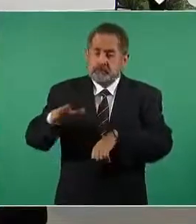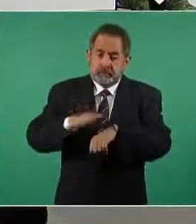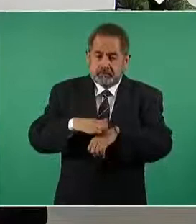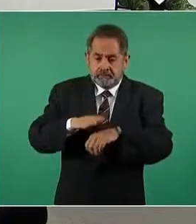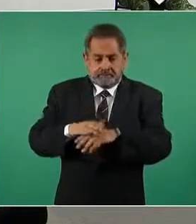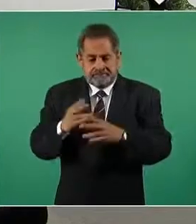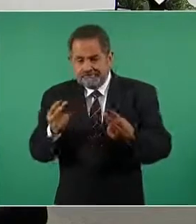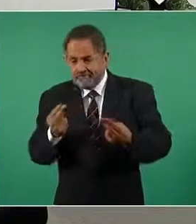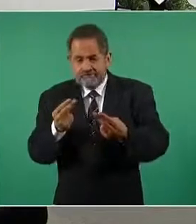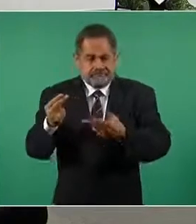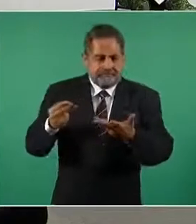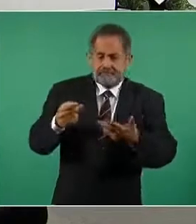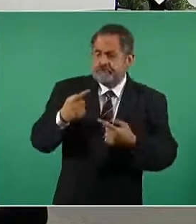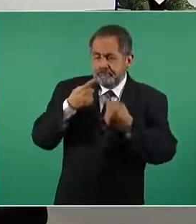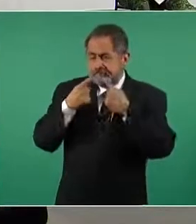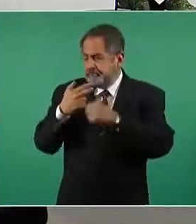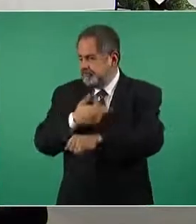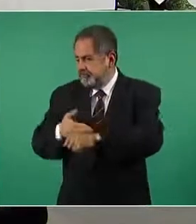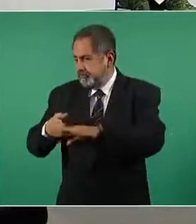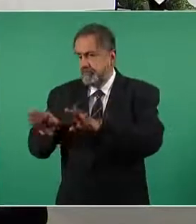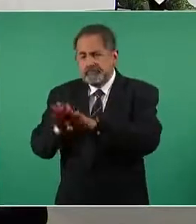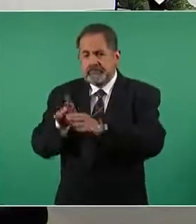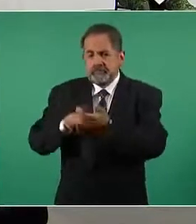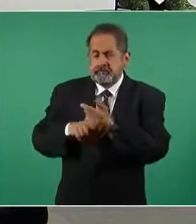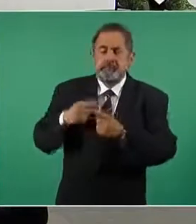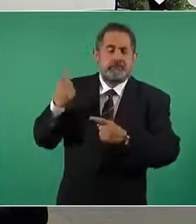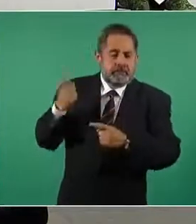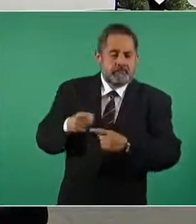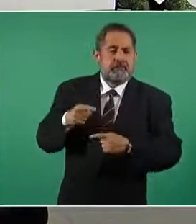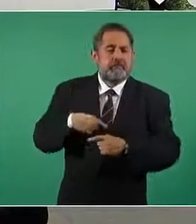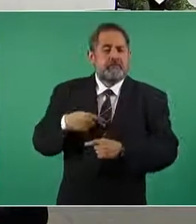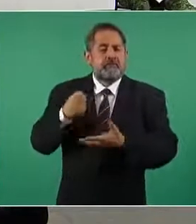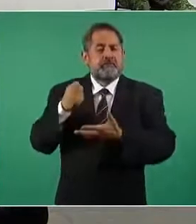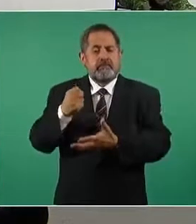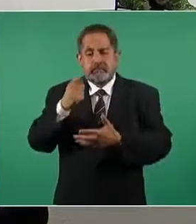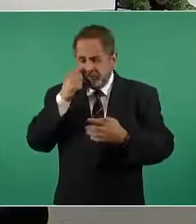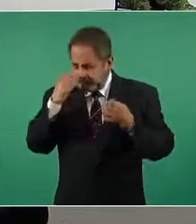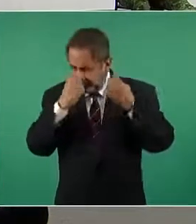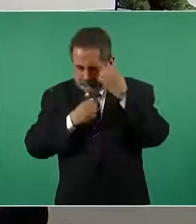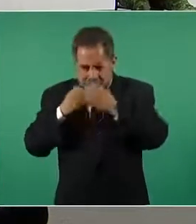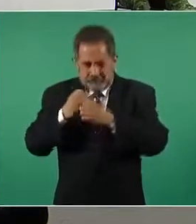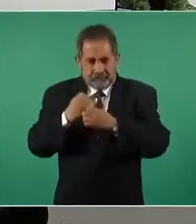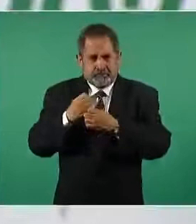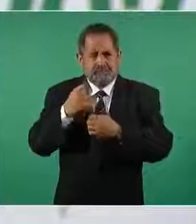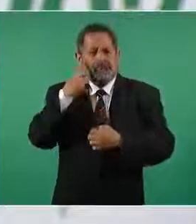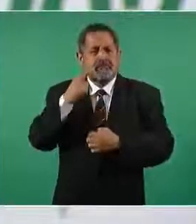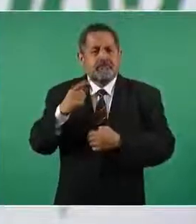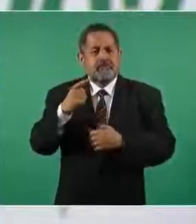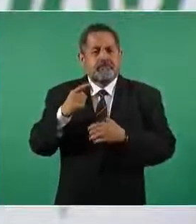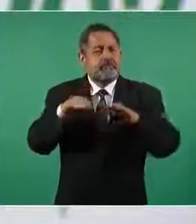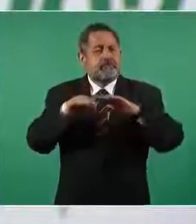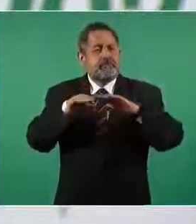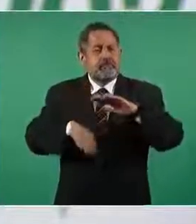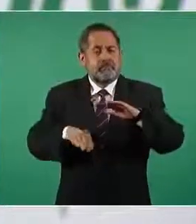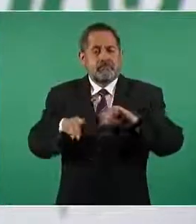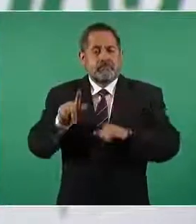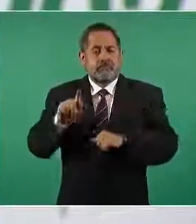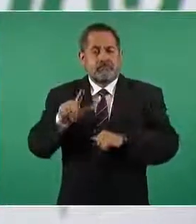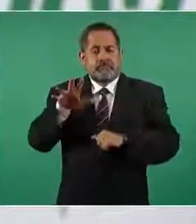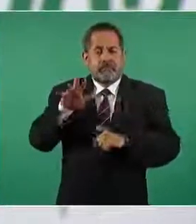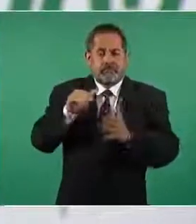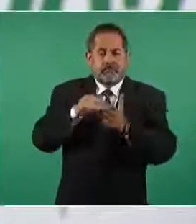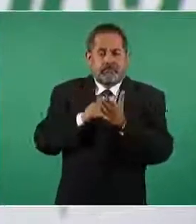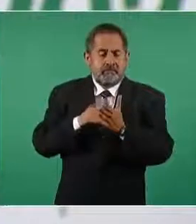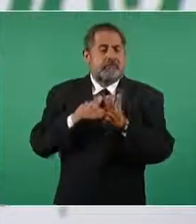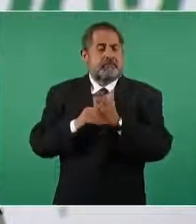requerimientos presupuestales y conforme la directiva presidencial el presupuesto una vez revisado se ajustó por debajo de la banda de los 75 mil